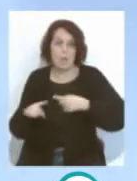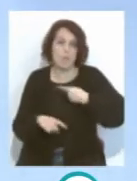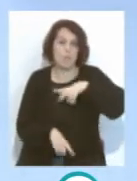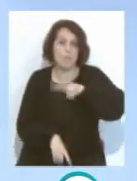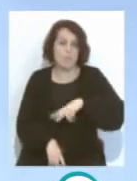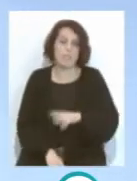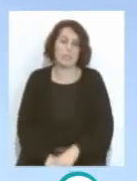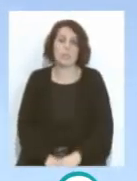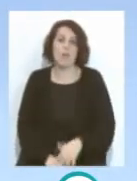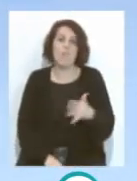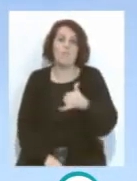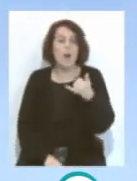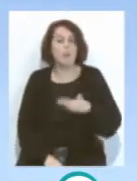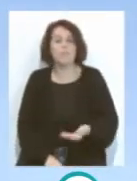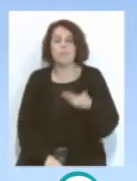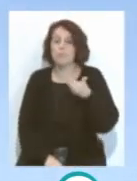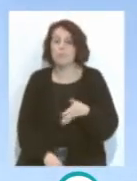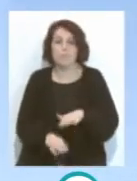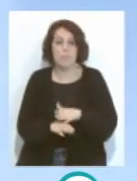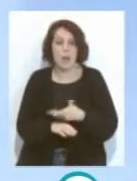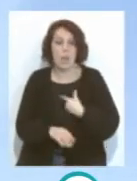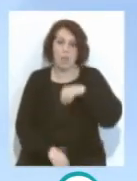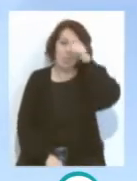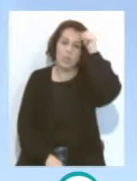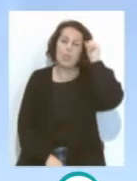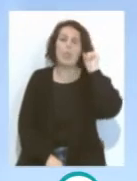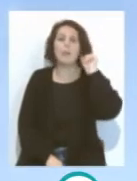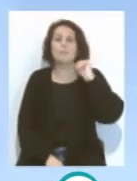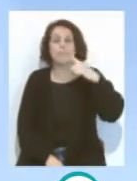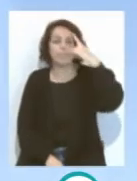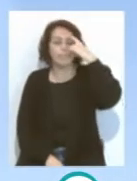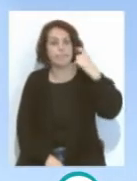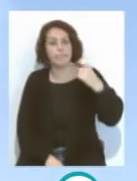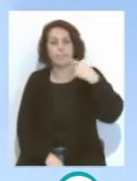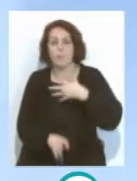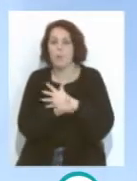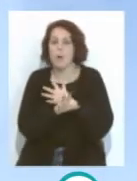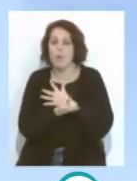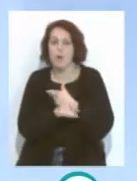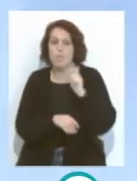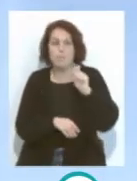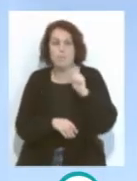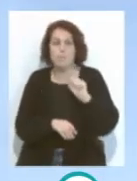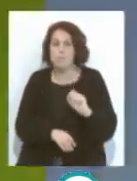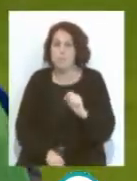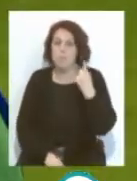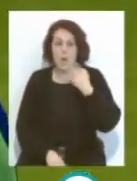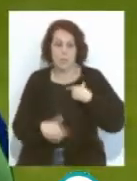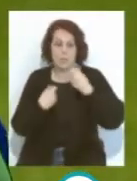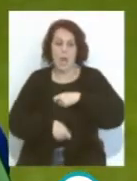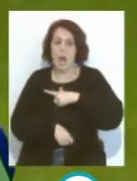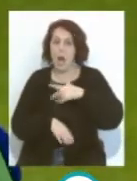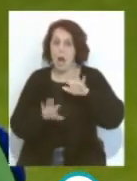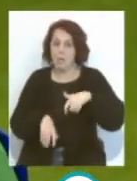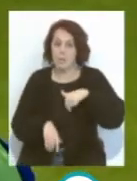Pues una baja muy importante para Cervera, recordamos que es el jugador que más minutos ha disputado vistiendo la camiseta del